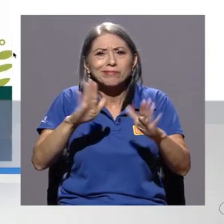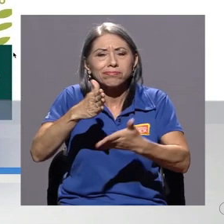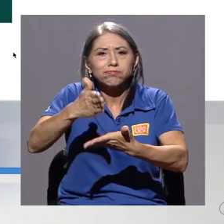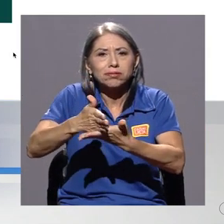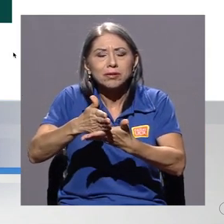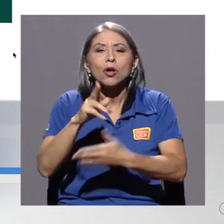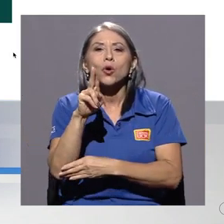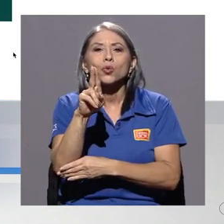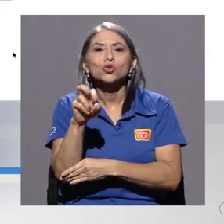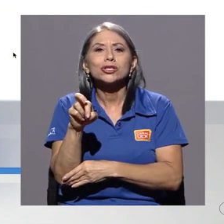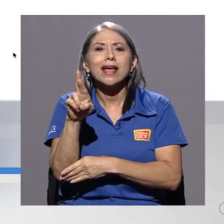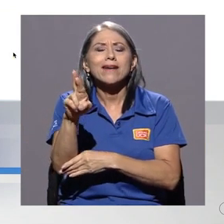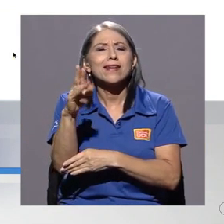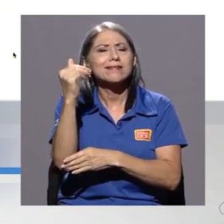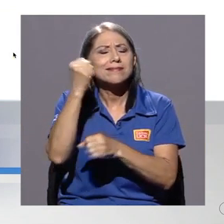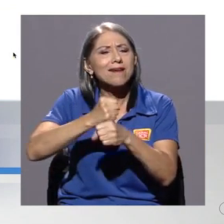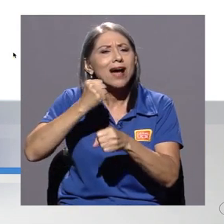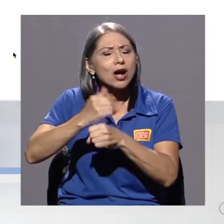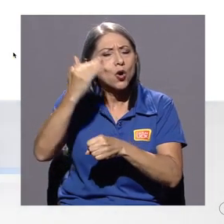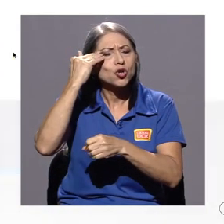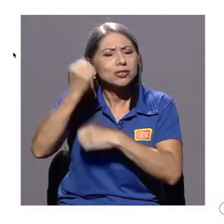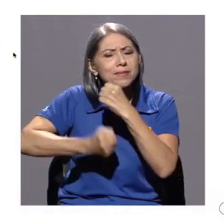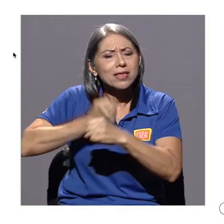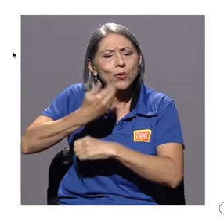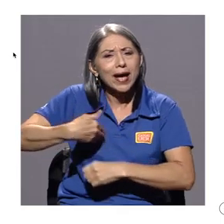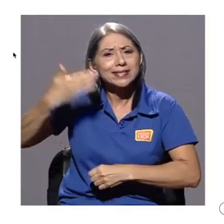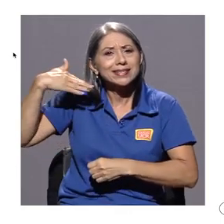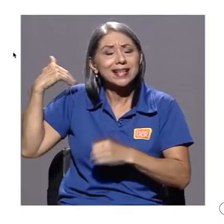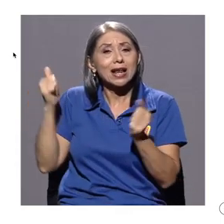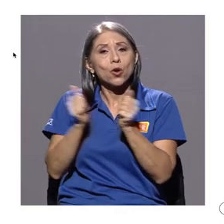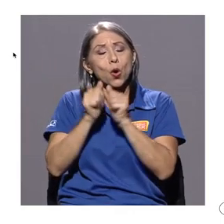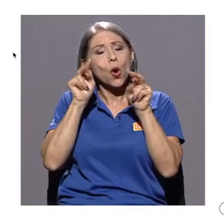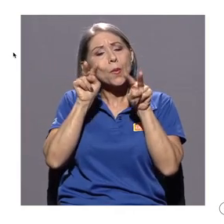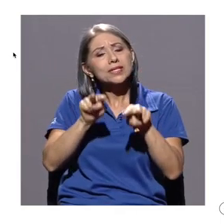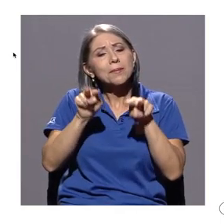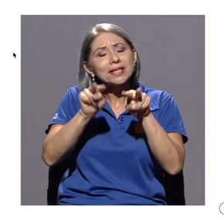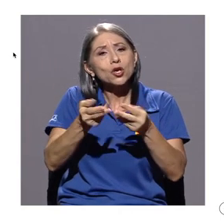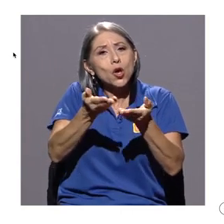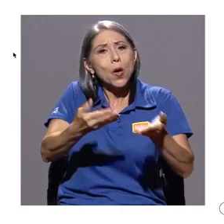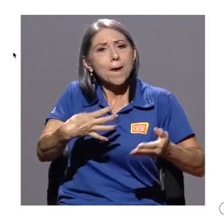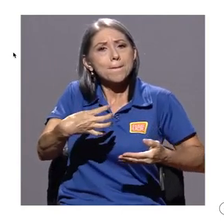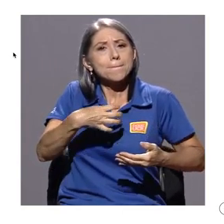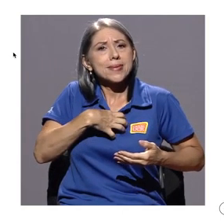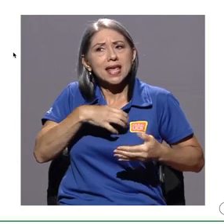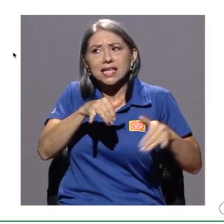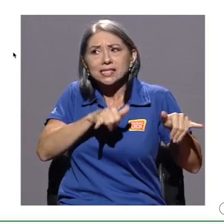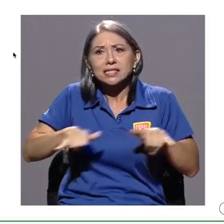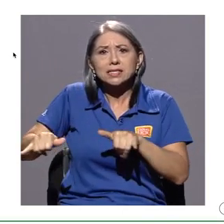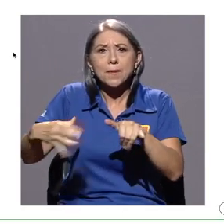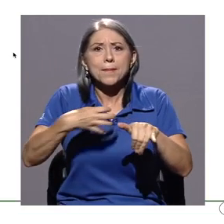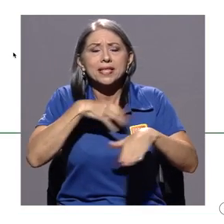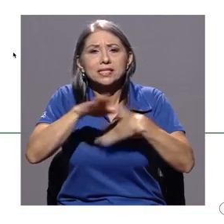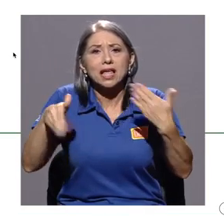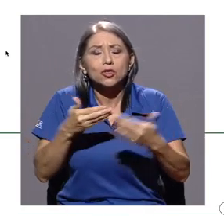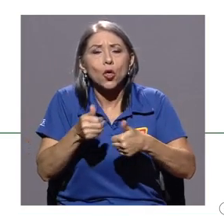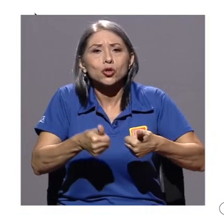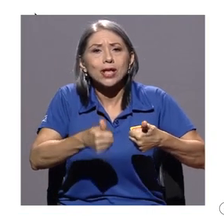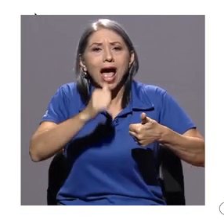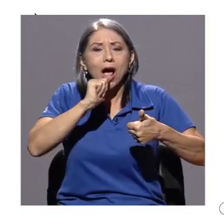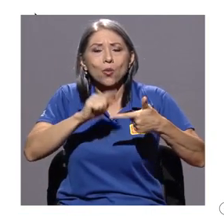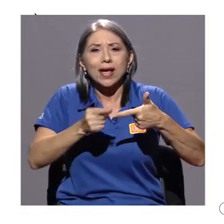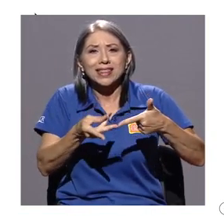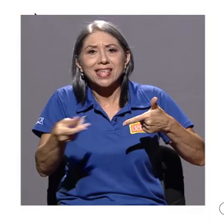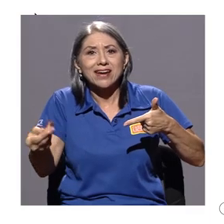UCR trabaja en el conocimiento ancestral a través del Observatorio de los Bienes Comunes Agua y Tierra, con miras a